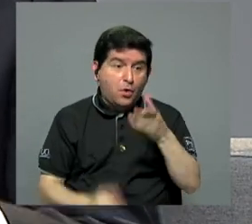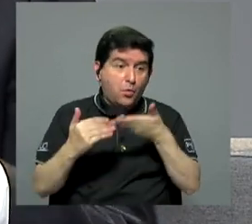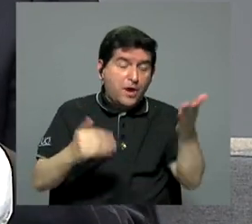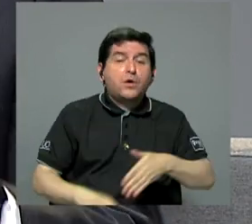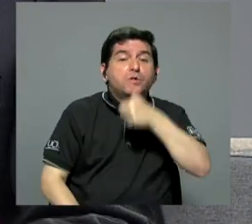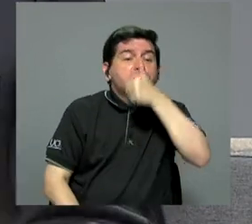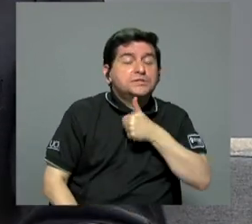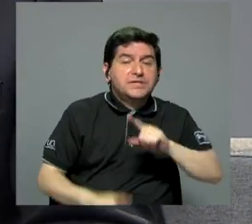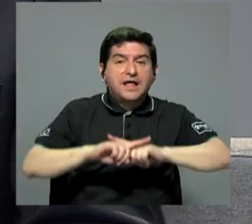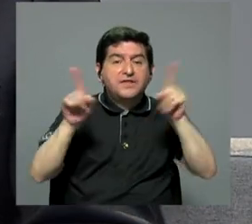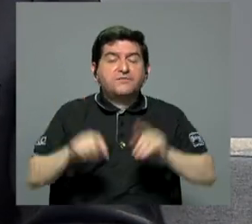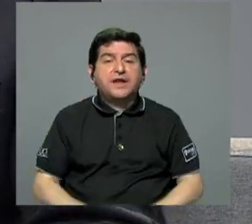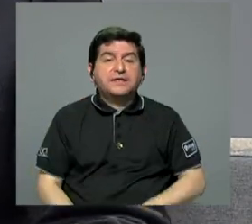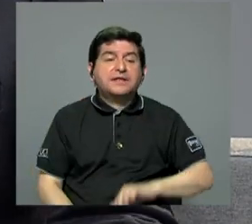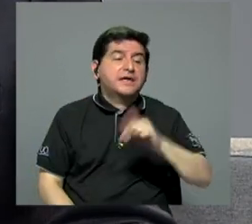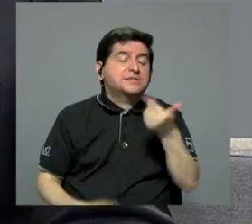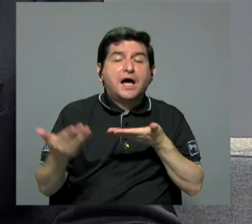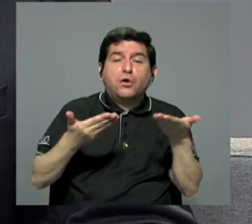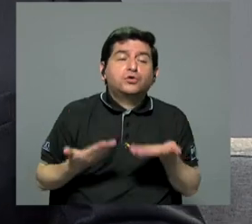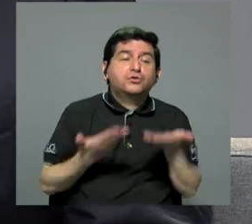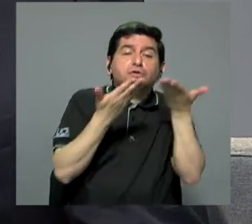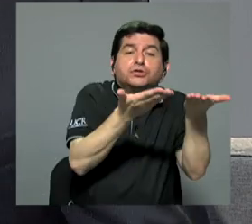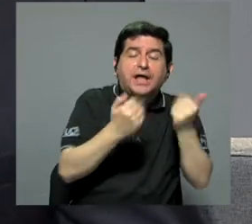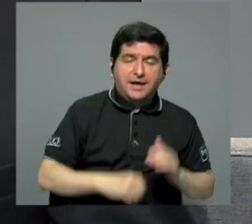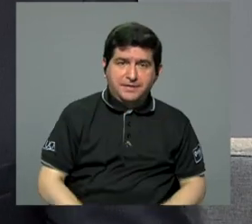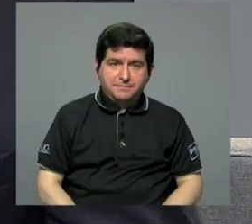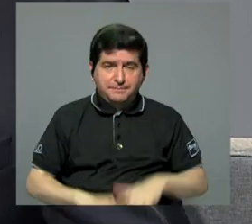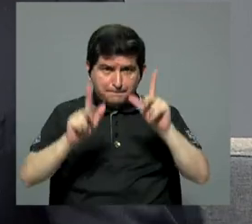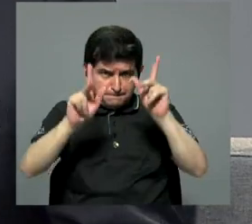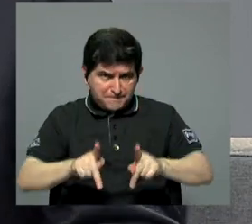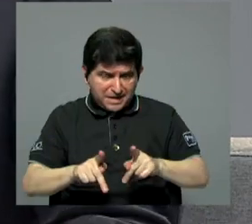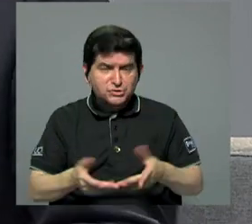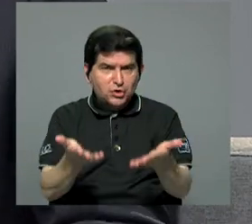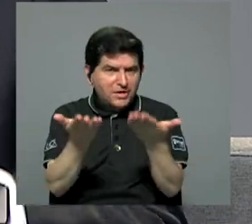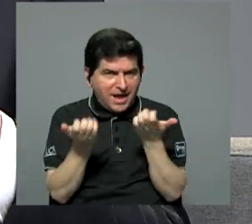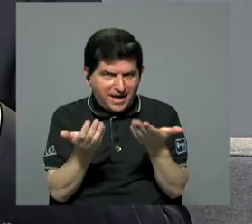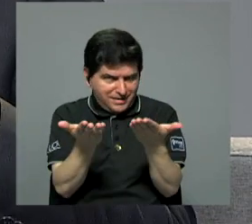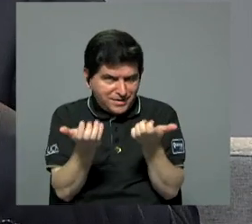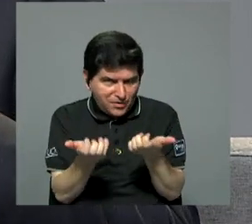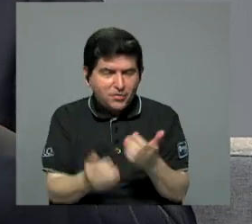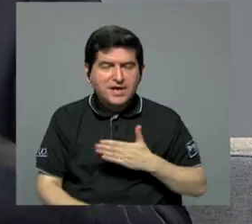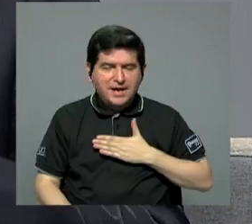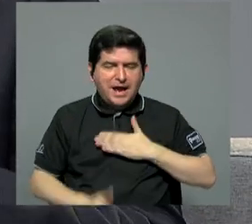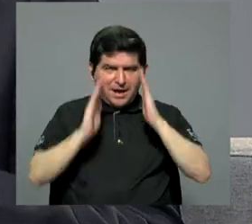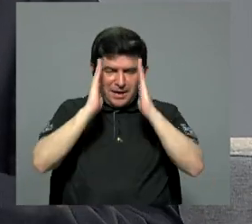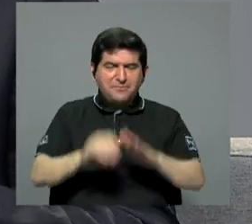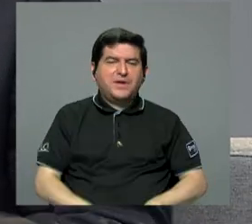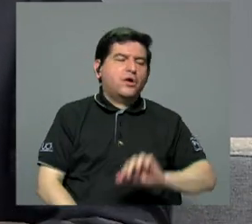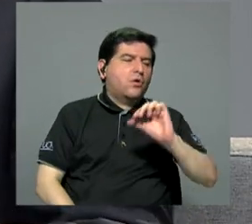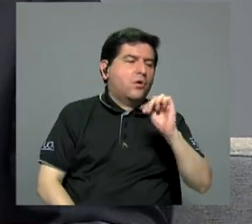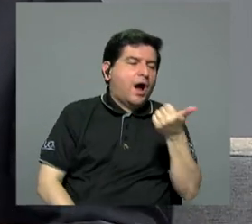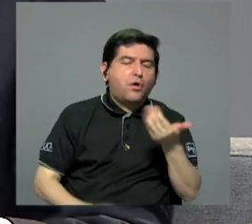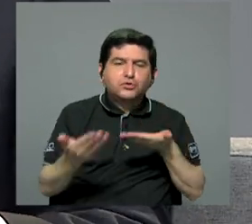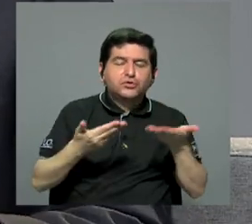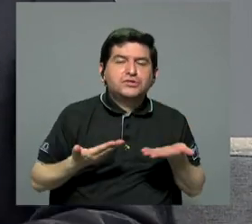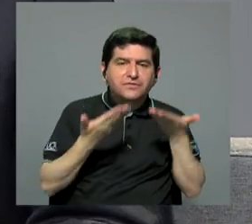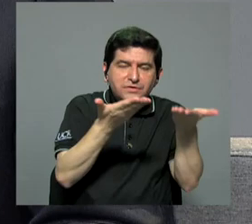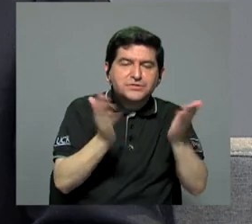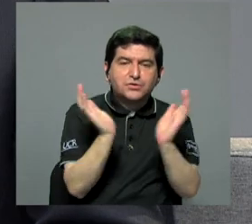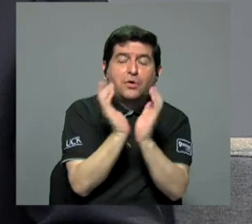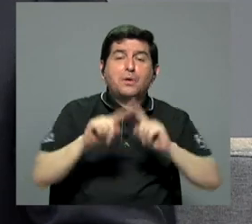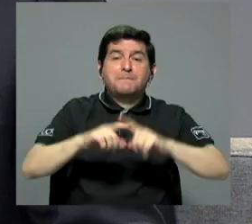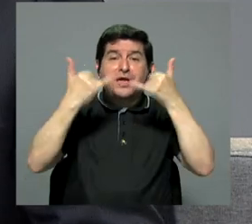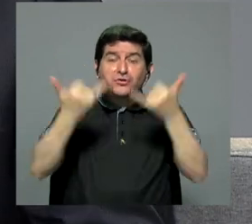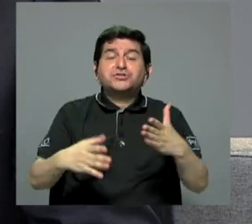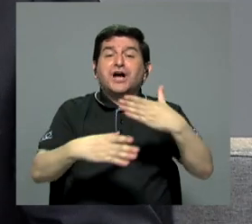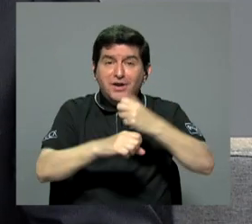es privatizar y otra cosa es tercerizar. Es más, hay gente que no quiere hacerme caso con la tercerización en la Caja, pero